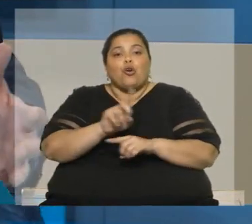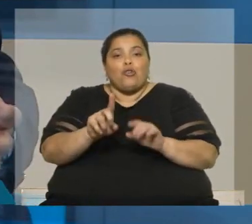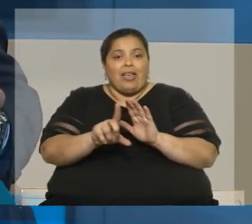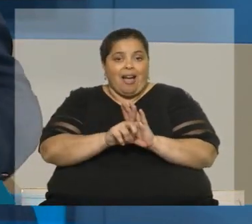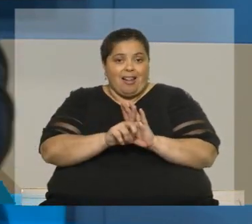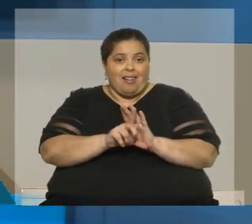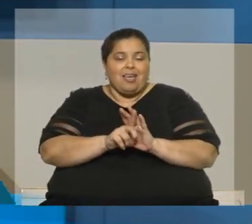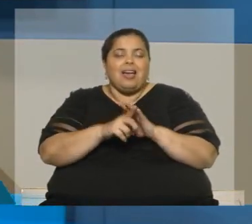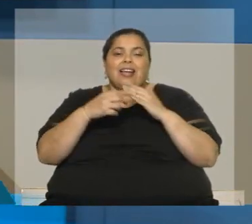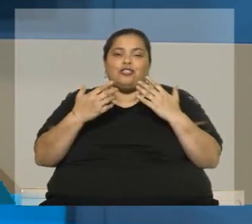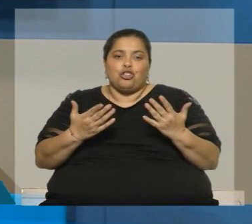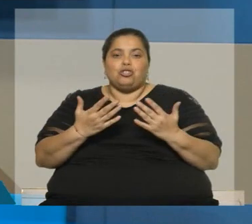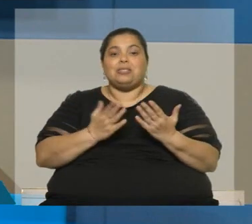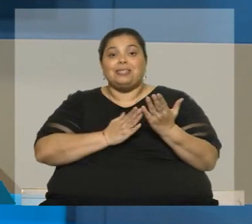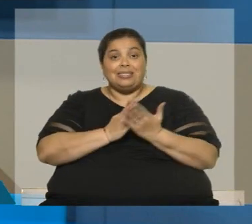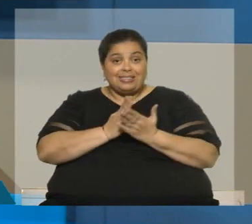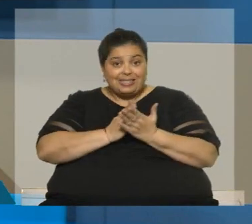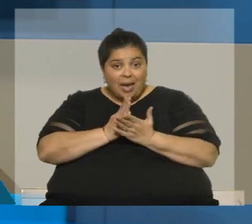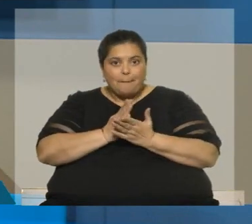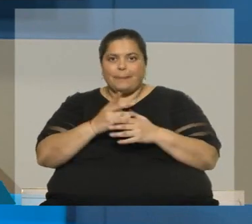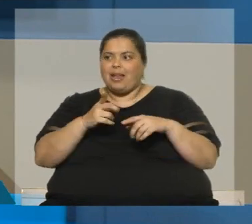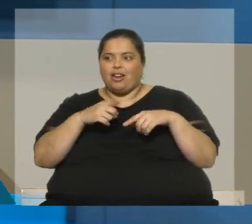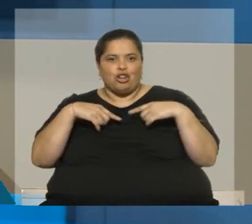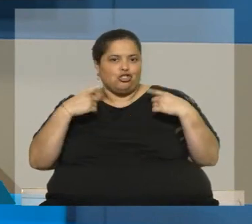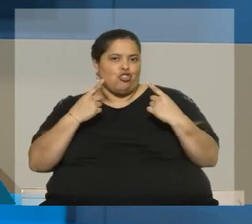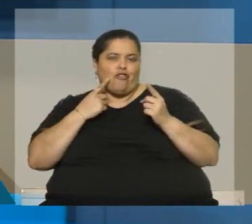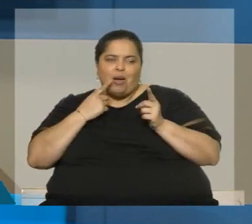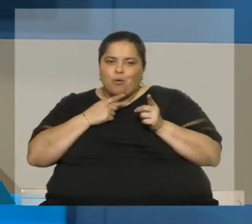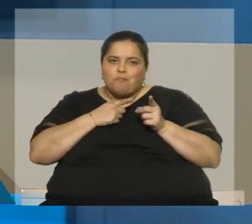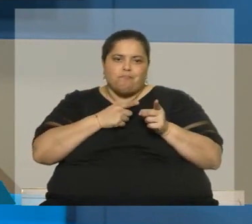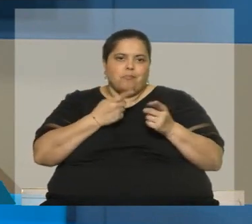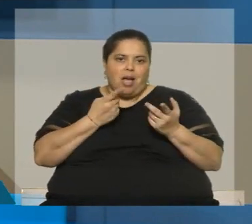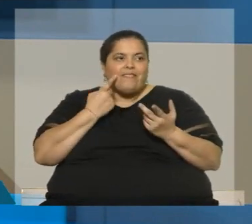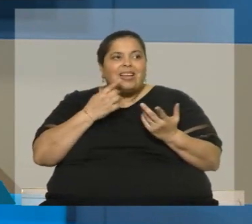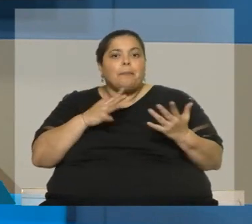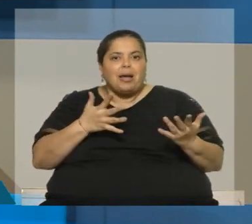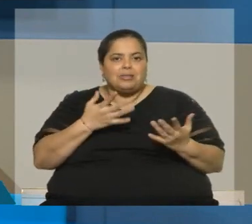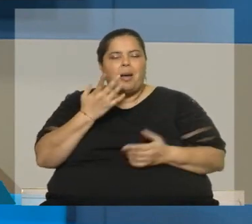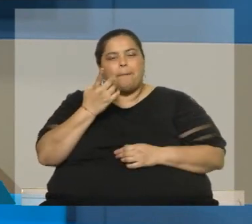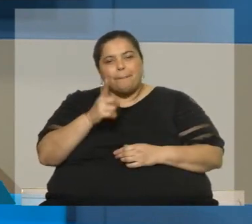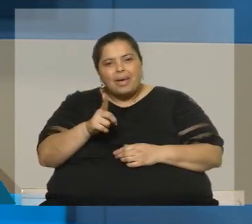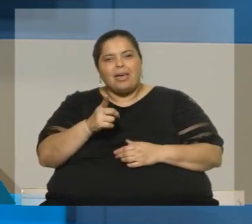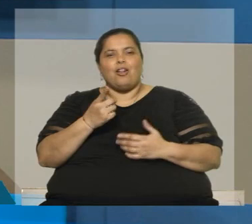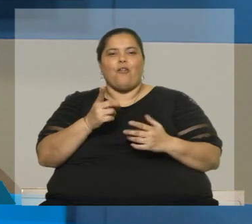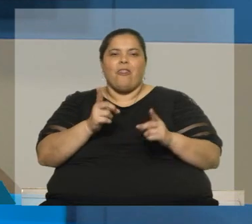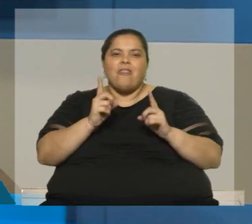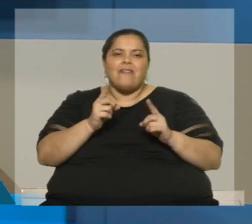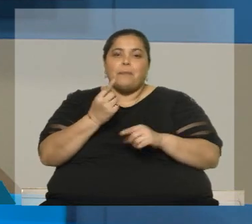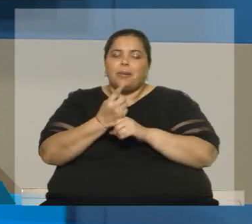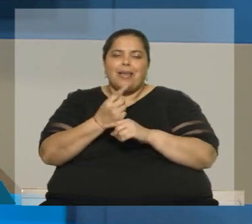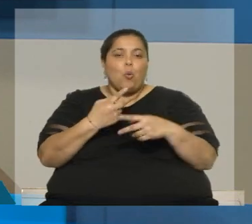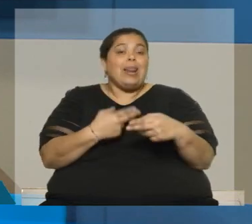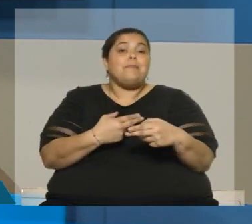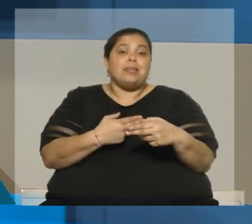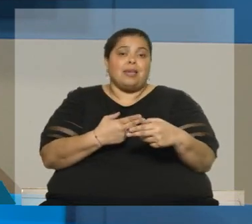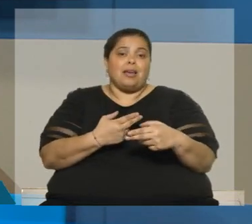Entonces, siempre vamos a ir por detrás de estas cosas, pero como mínimo que se intente delimitar el